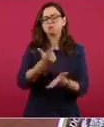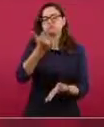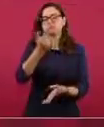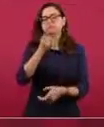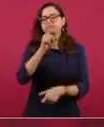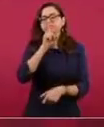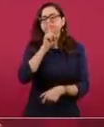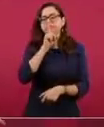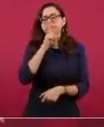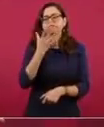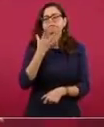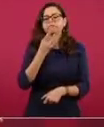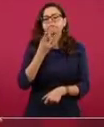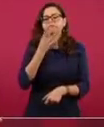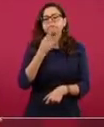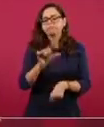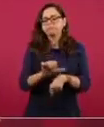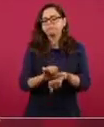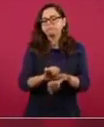por eso estamos bien.